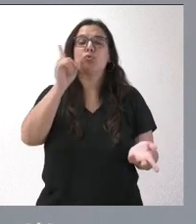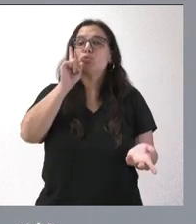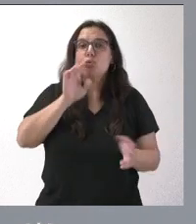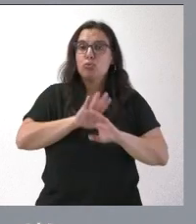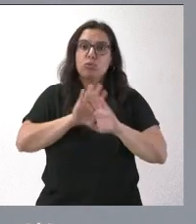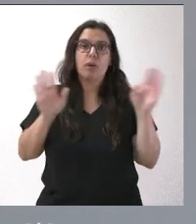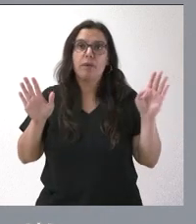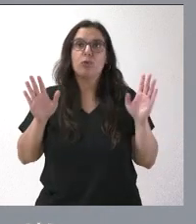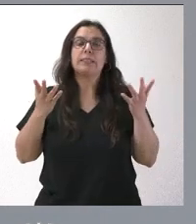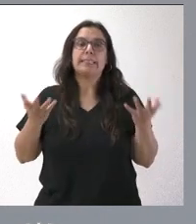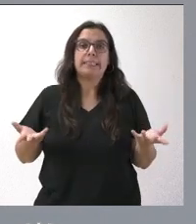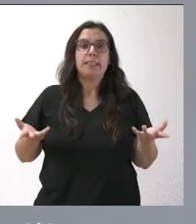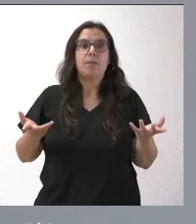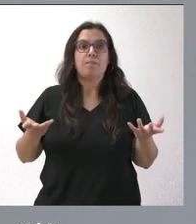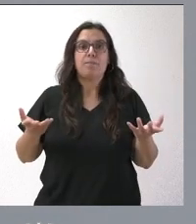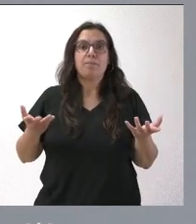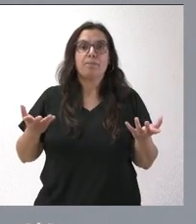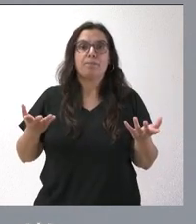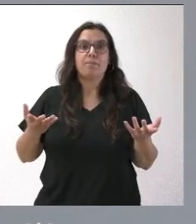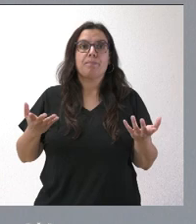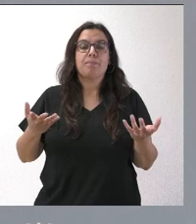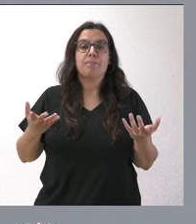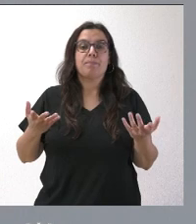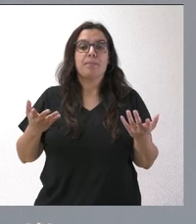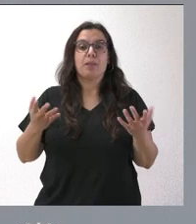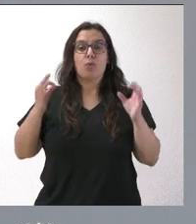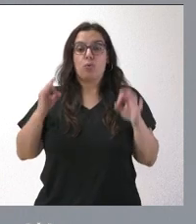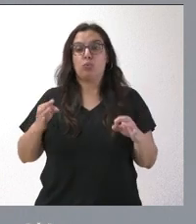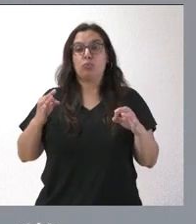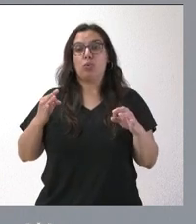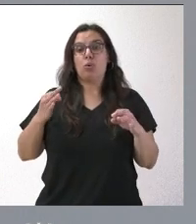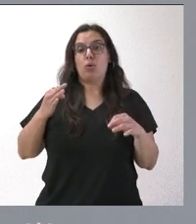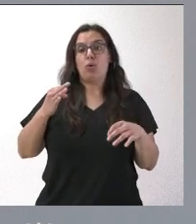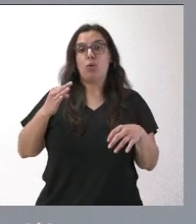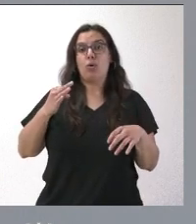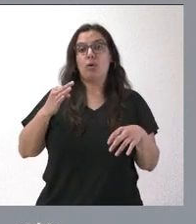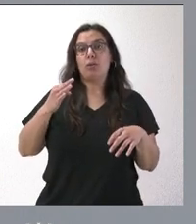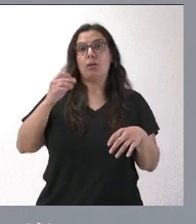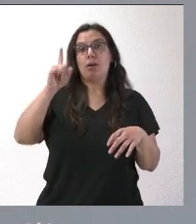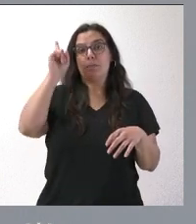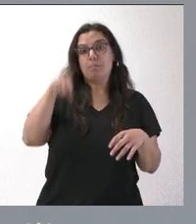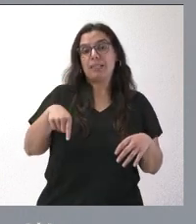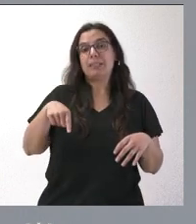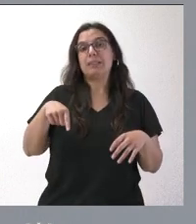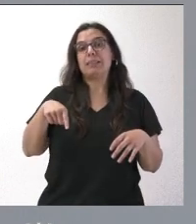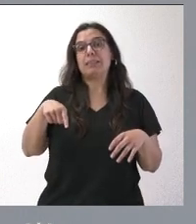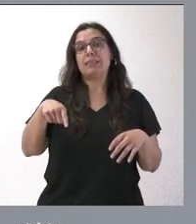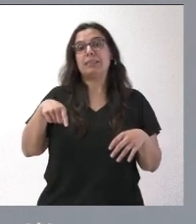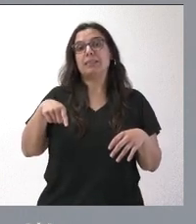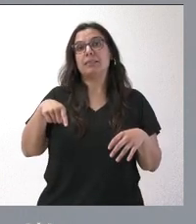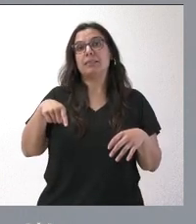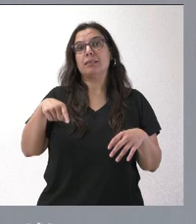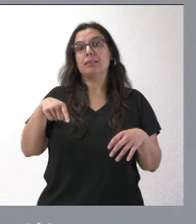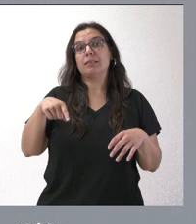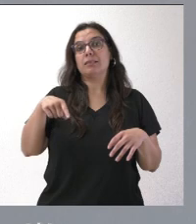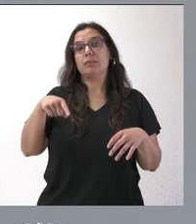medida, naturalmente, el que estos últimos días del mes de julio o el mes de